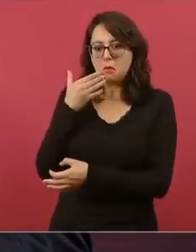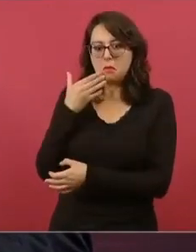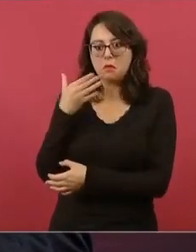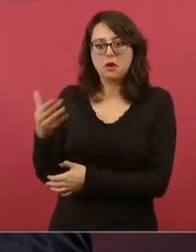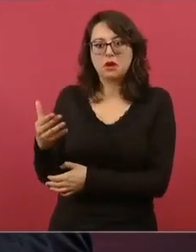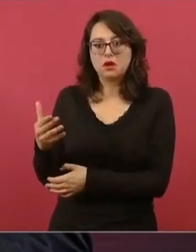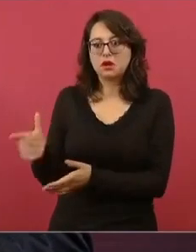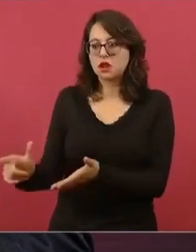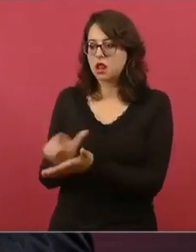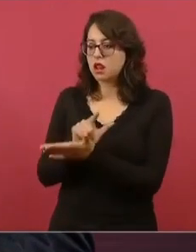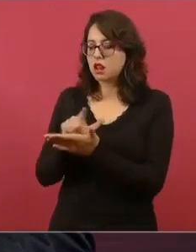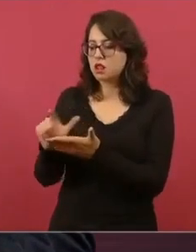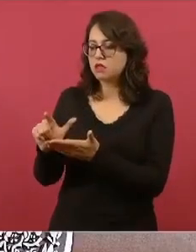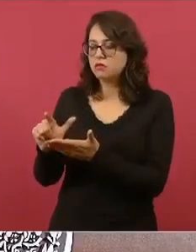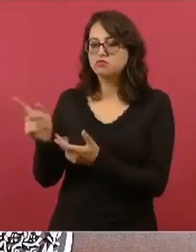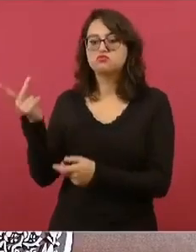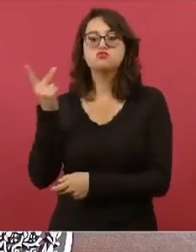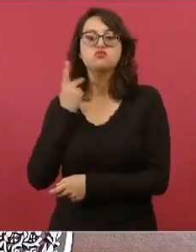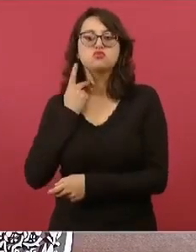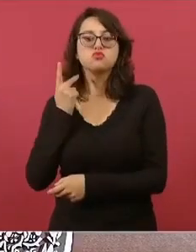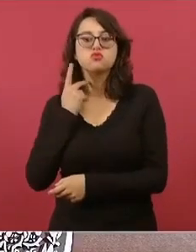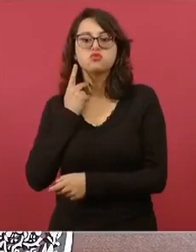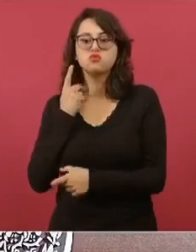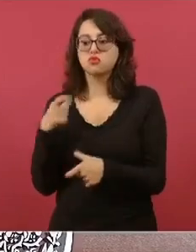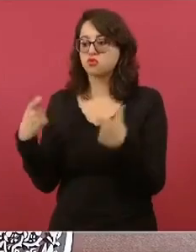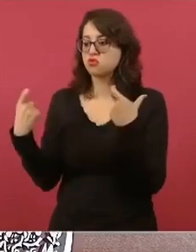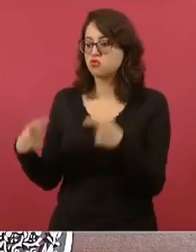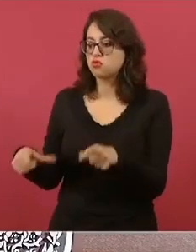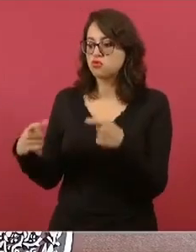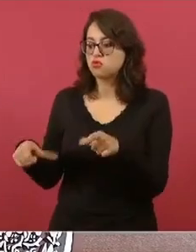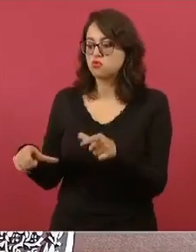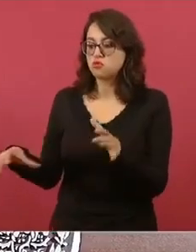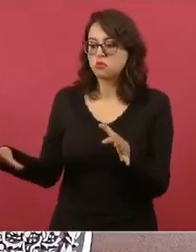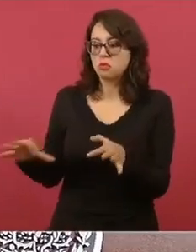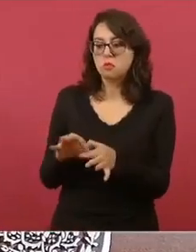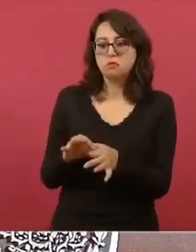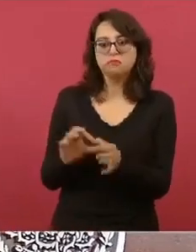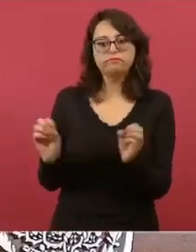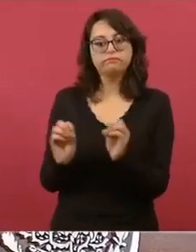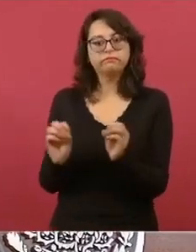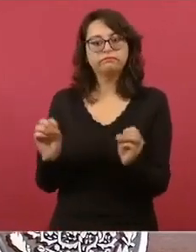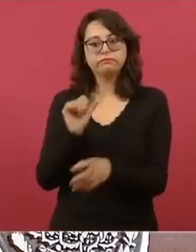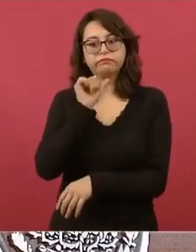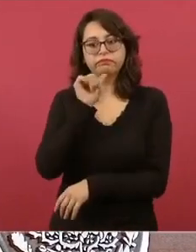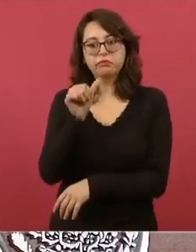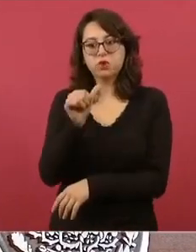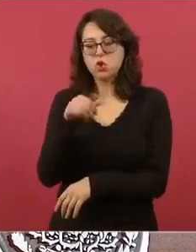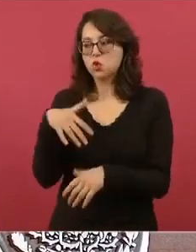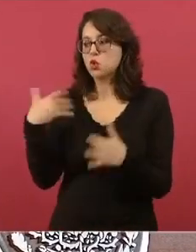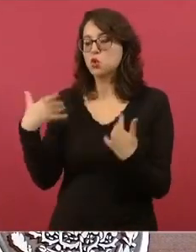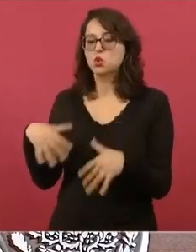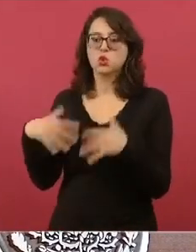económico, ni al poder político, merecen todo nuestro reconocimiento.